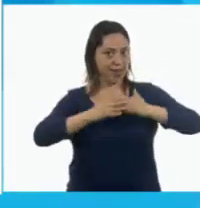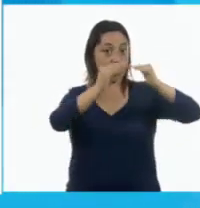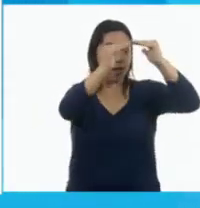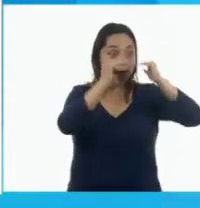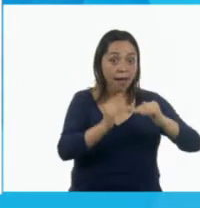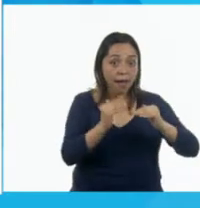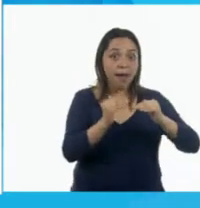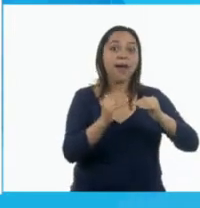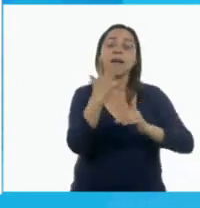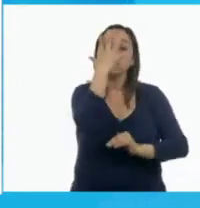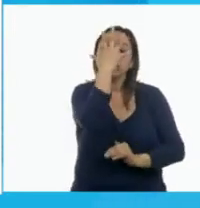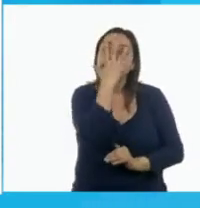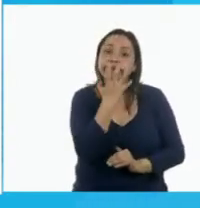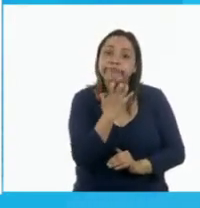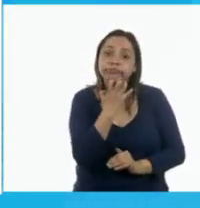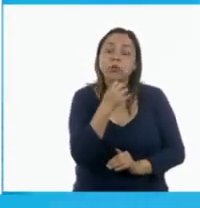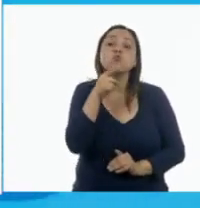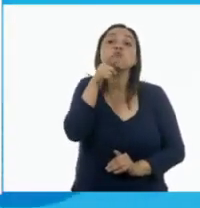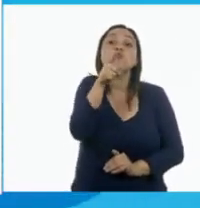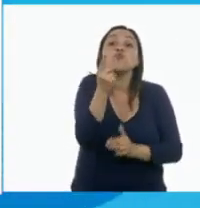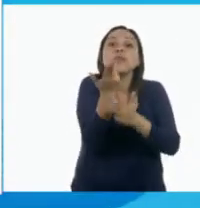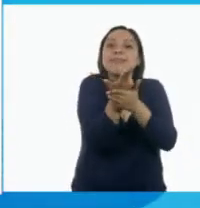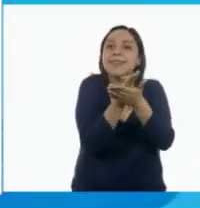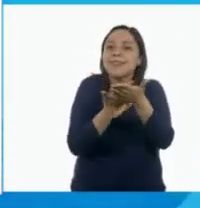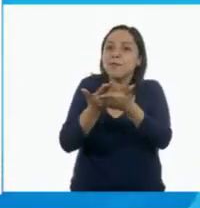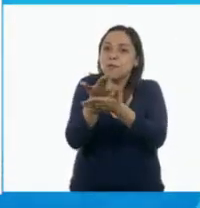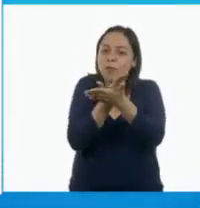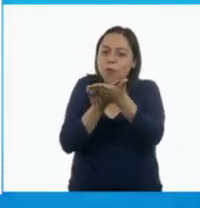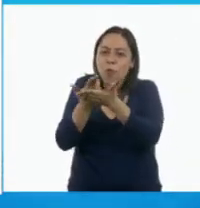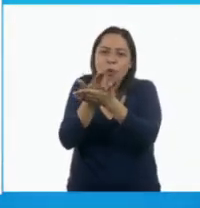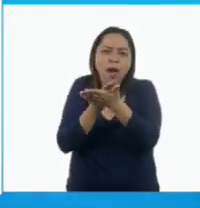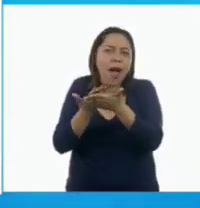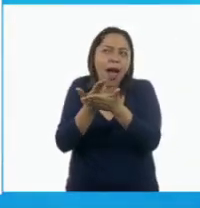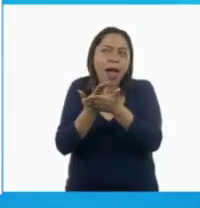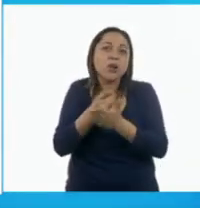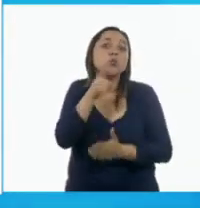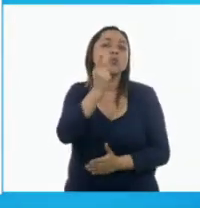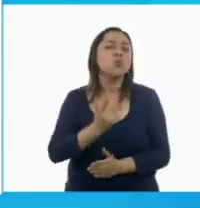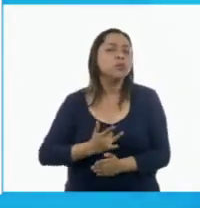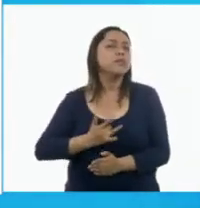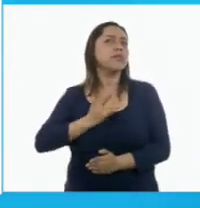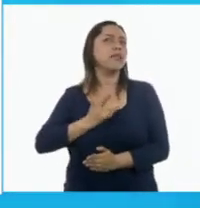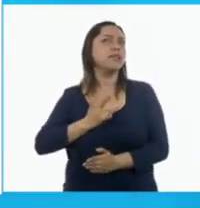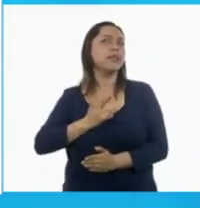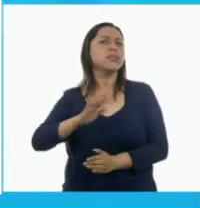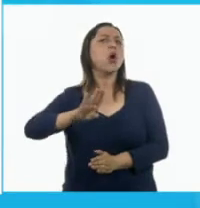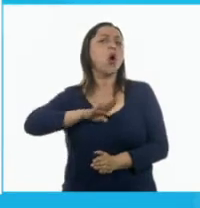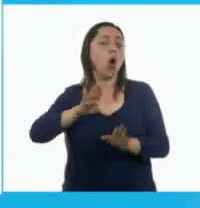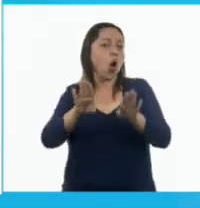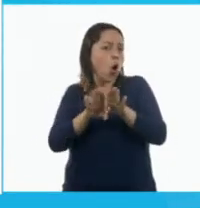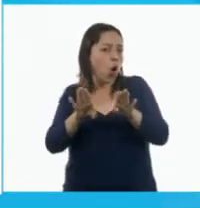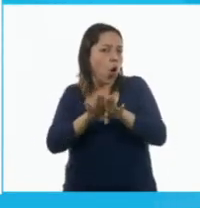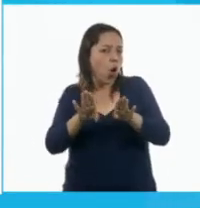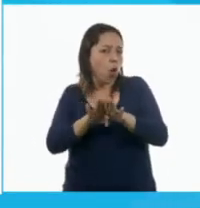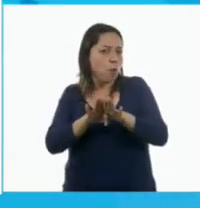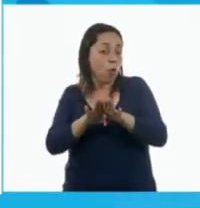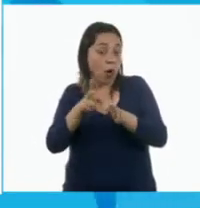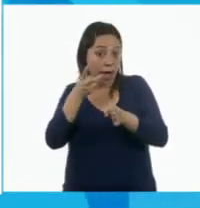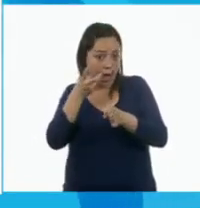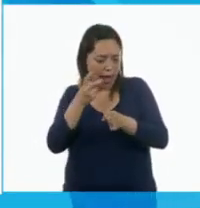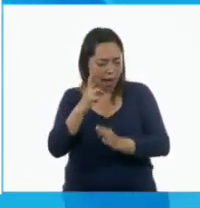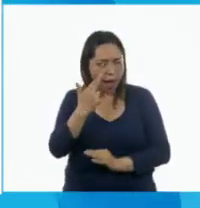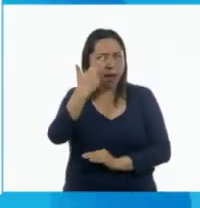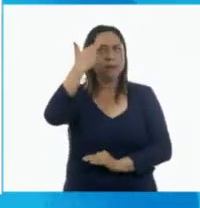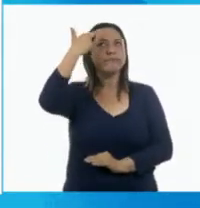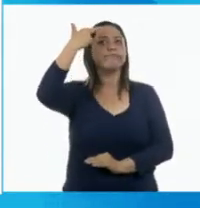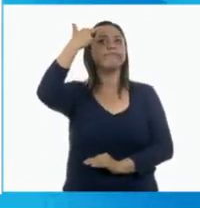dibujar. Dibujar la situación que nos haga sentir así. Piensen en una situación que